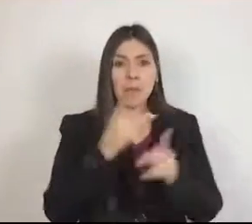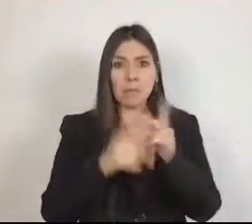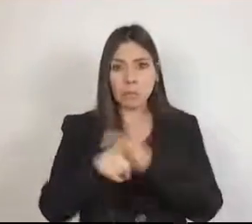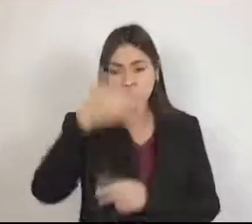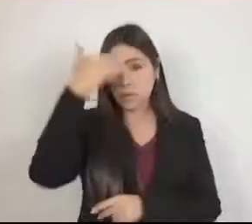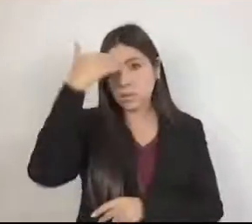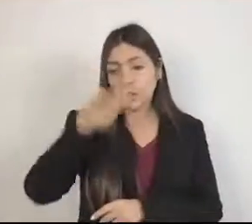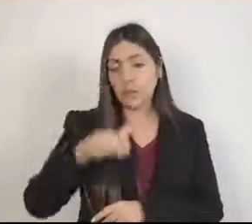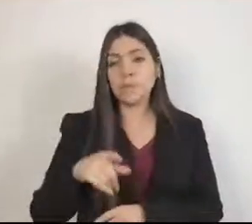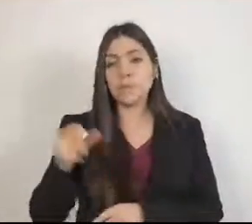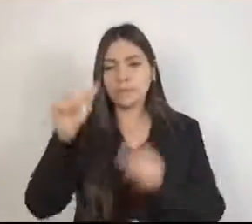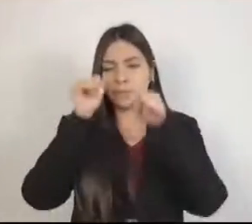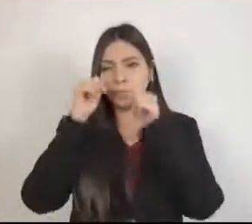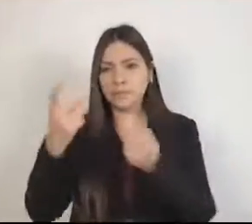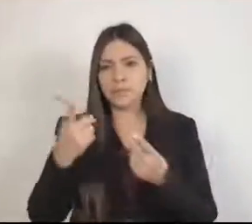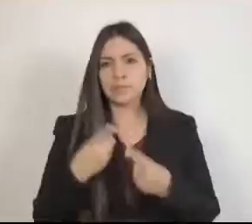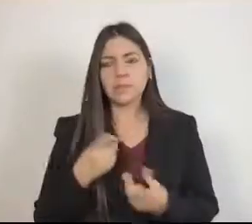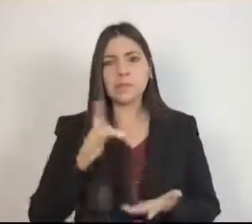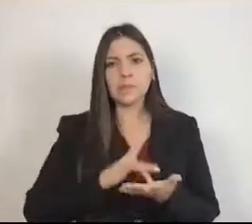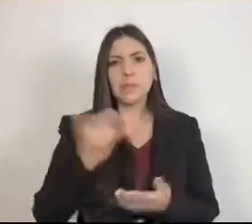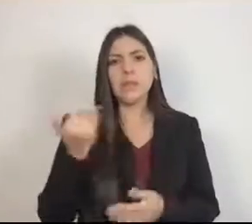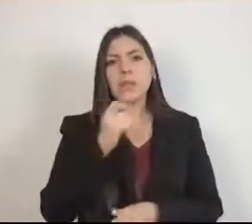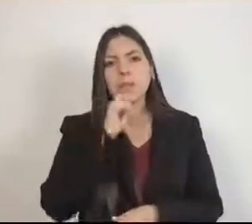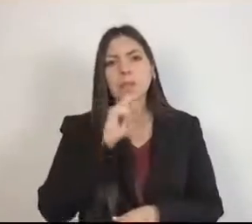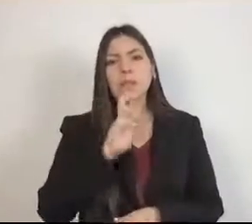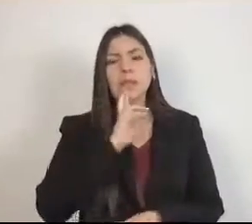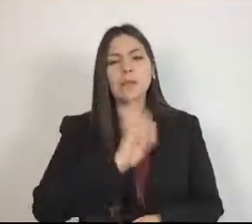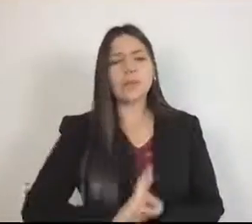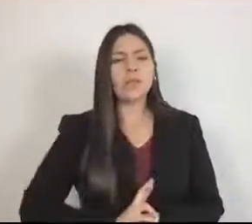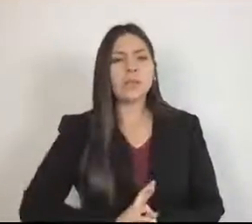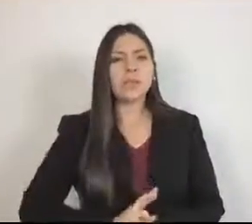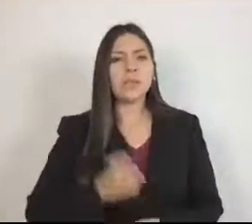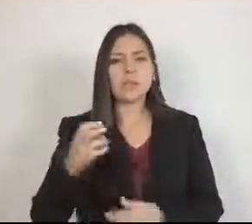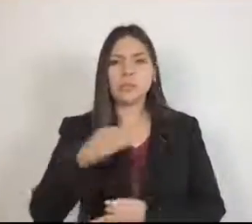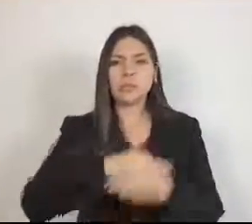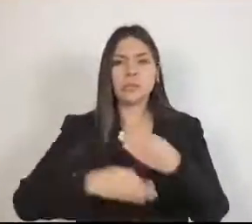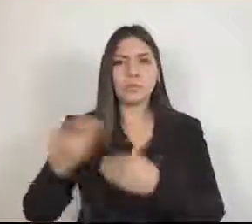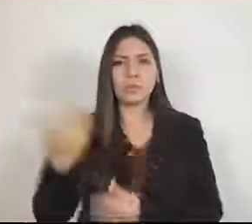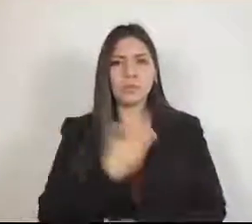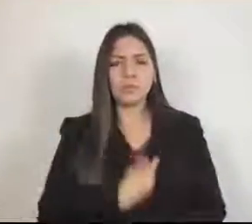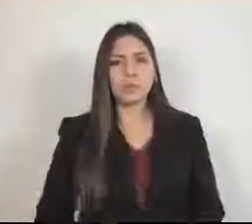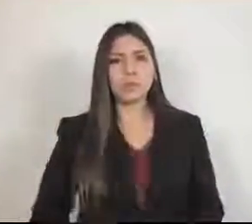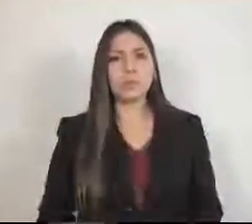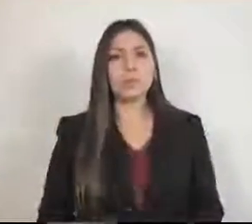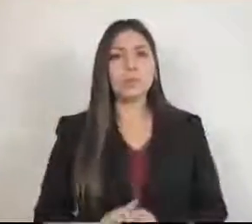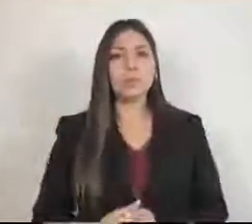atención, así como las respuestas. ¿Es cuánto, presidente? Gracias, diputado.